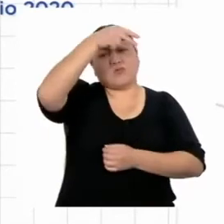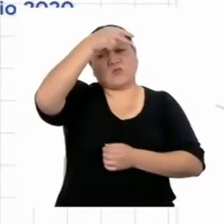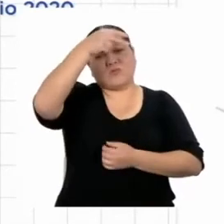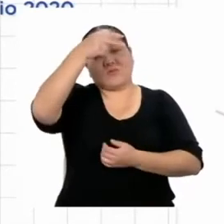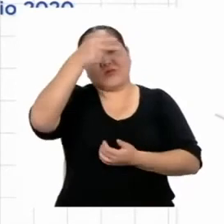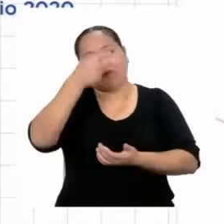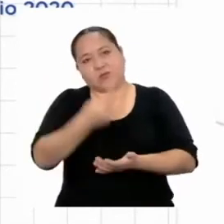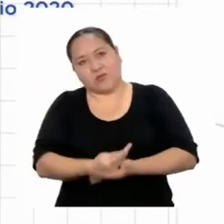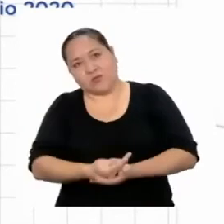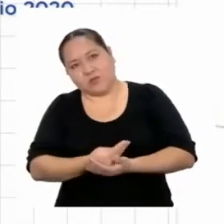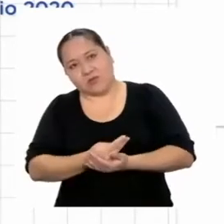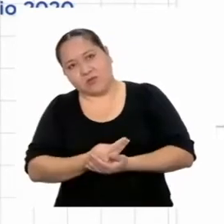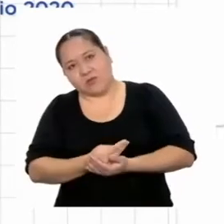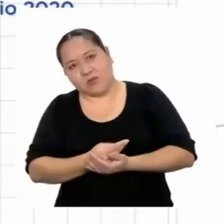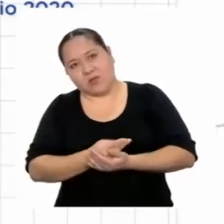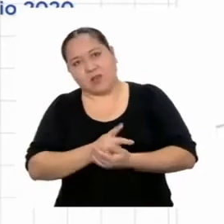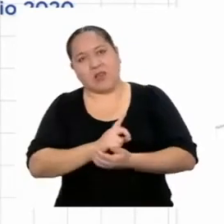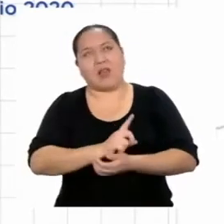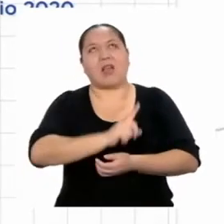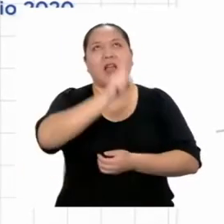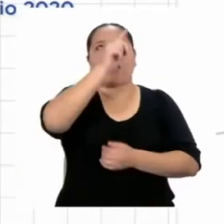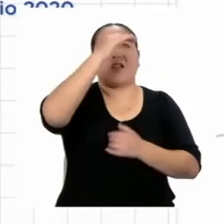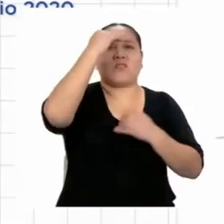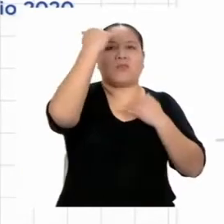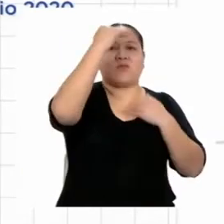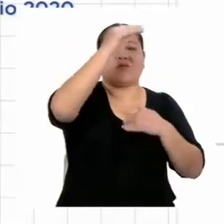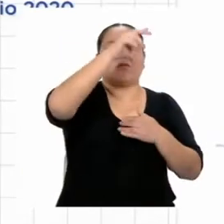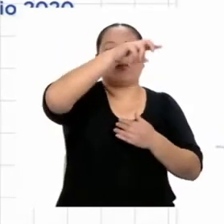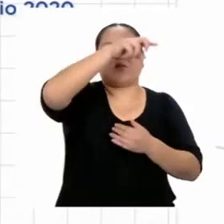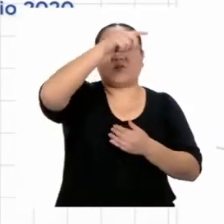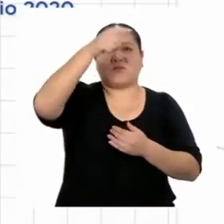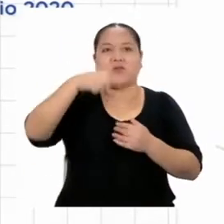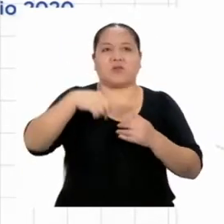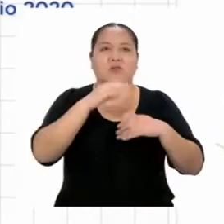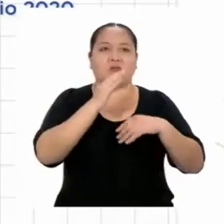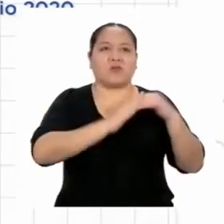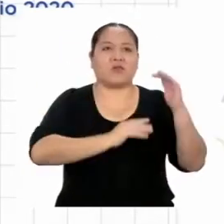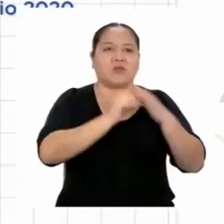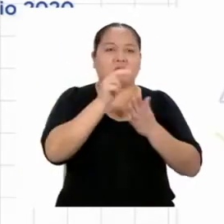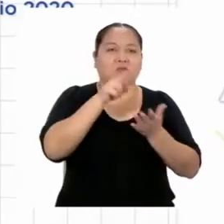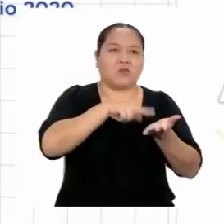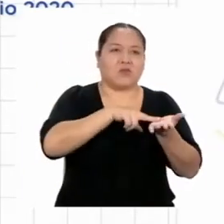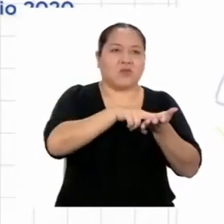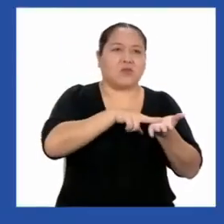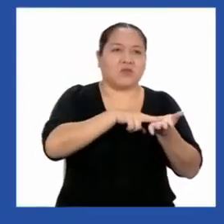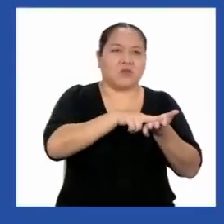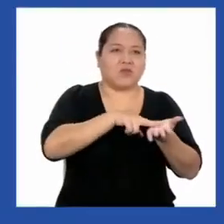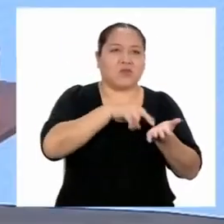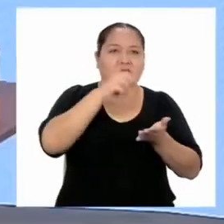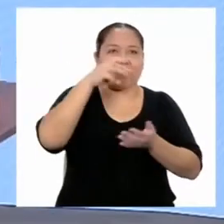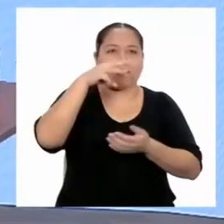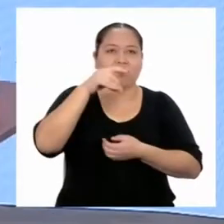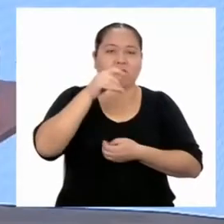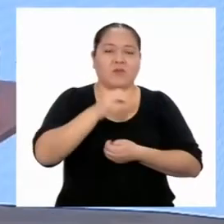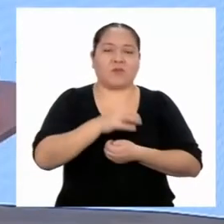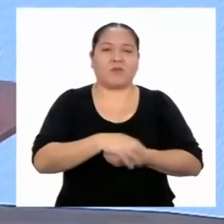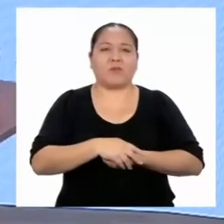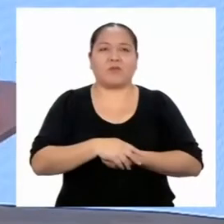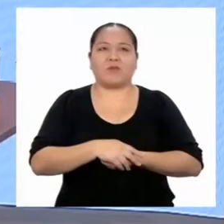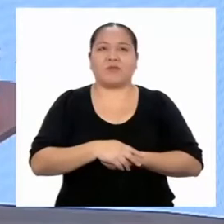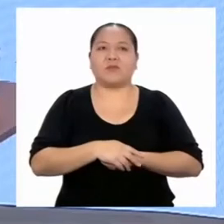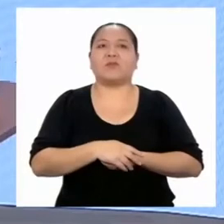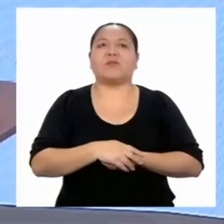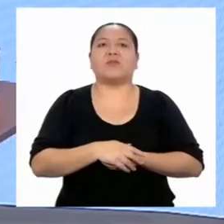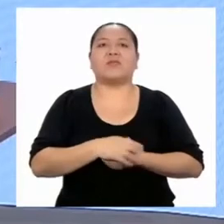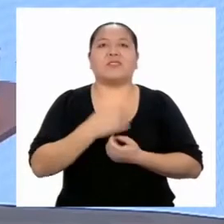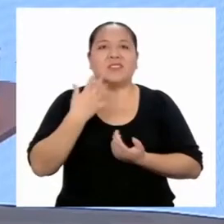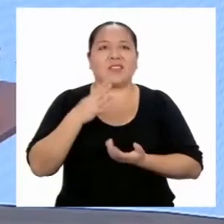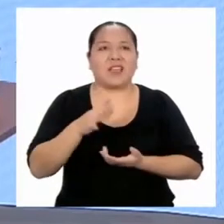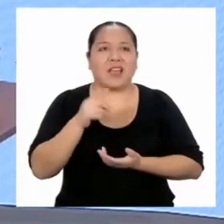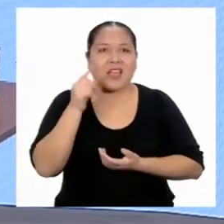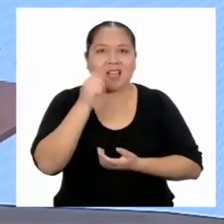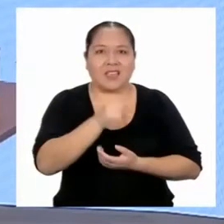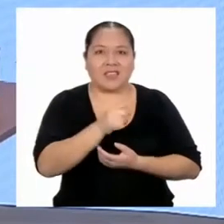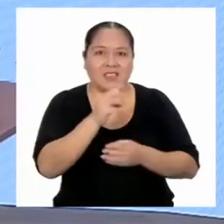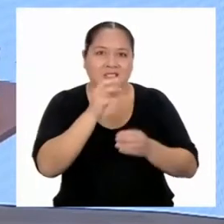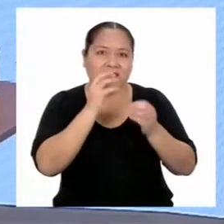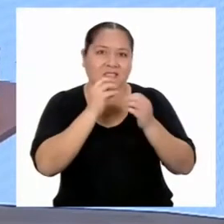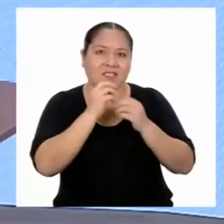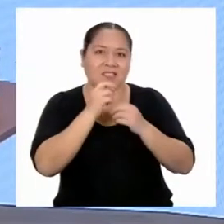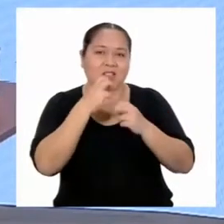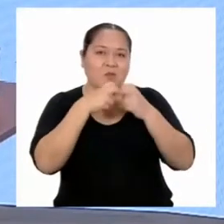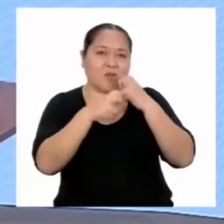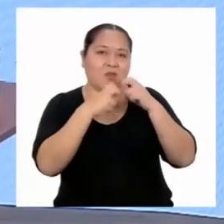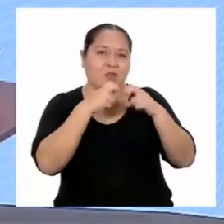y cayó de la parte más alta de un edificio de X metros de altura. ¡Ya pues! Este es el misterio